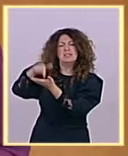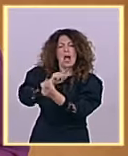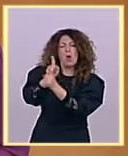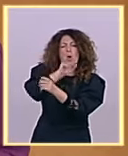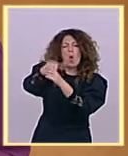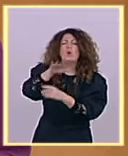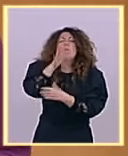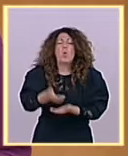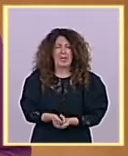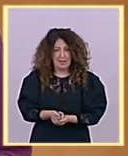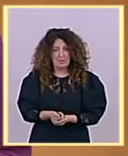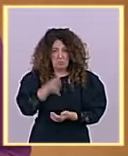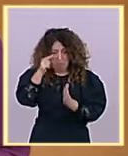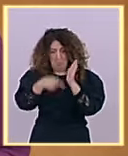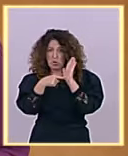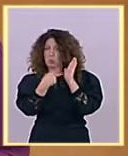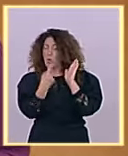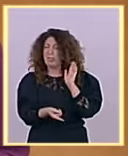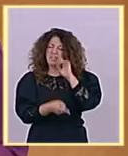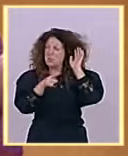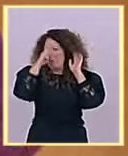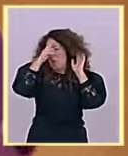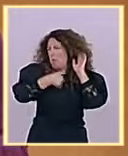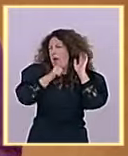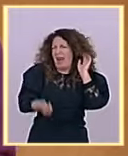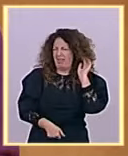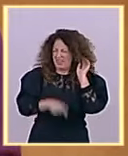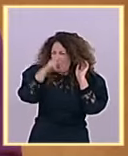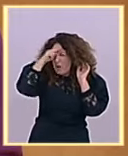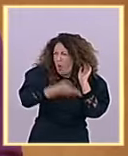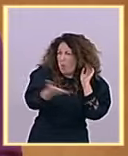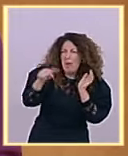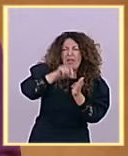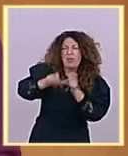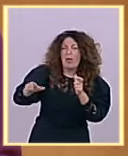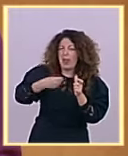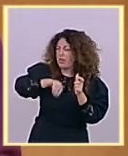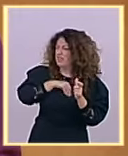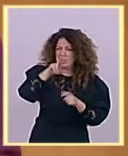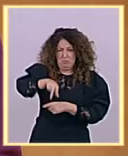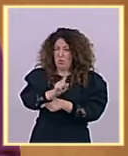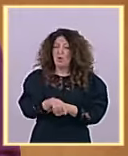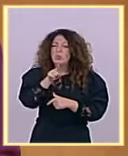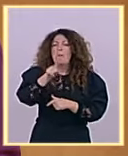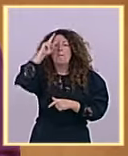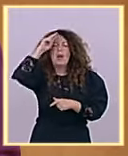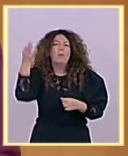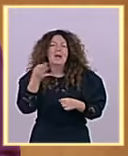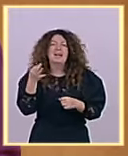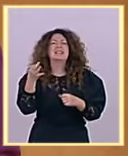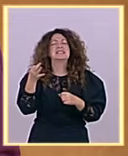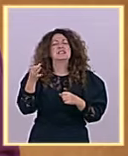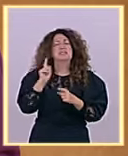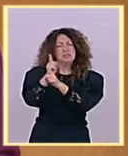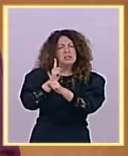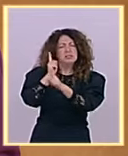los ciudadanos de este país, señoría. A usted lo que le preocupa es el desgaste al gobierno de Sánchez porque desde el primer día ustedes no han